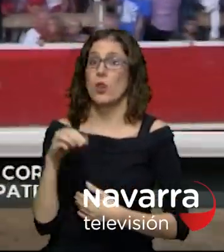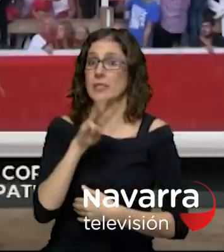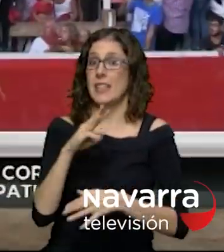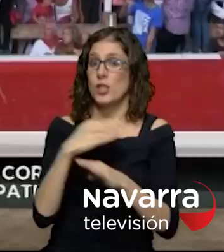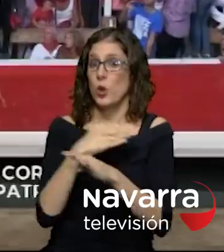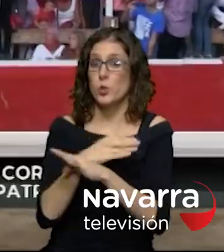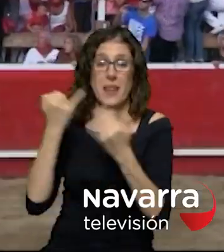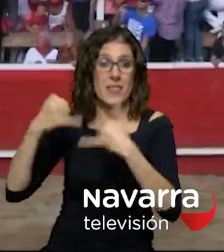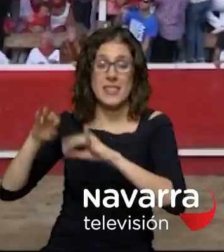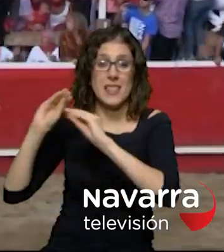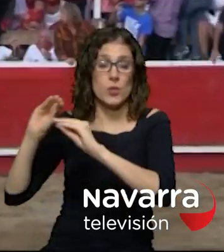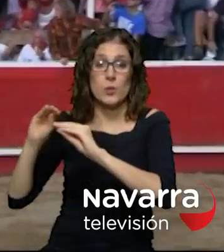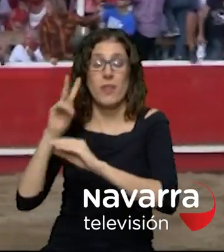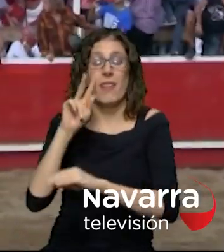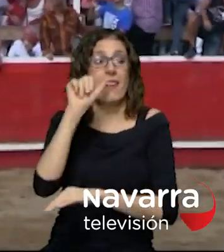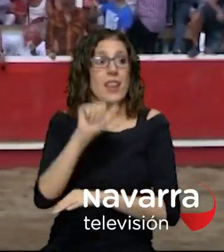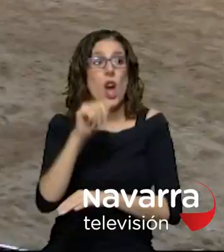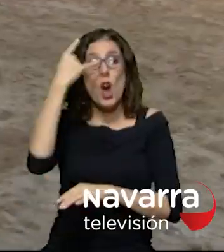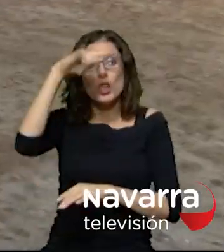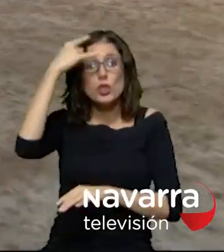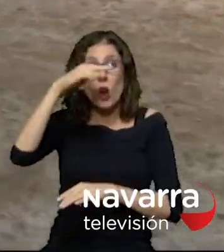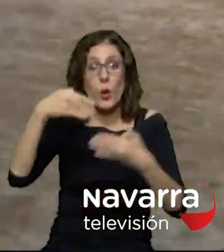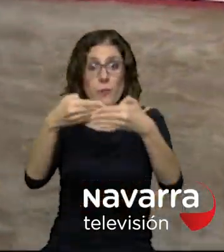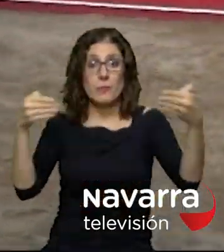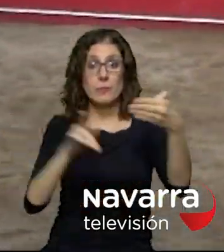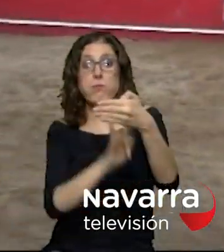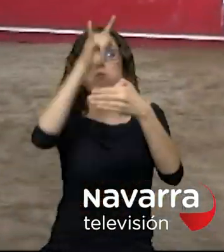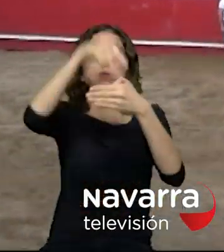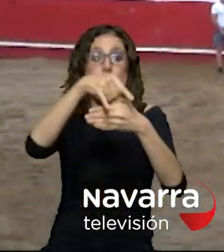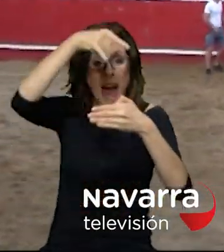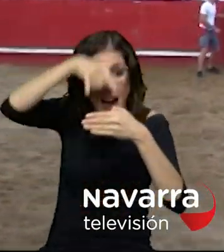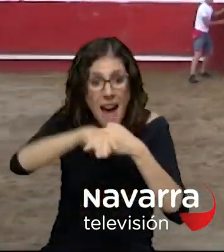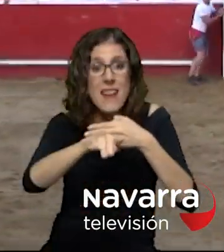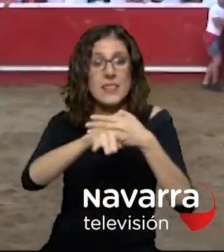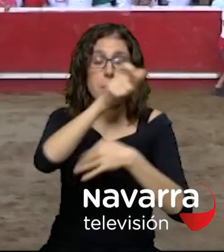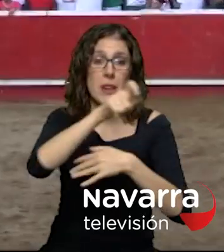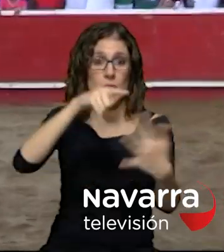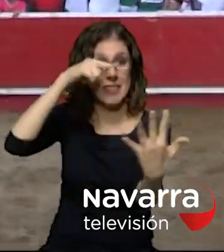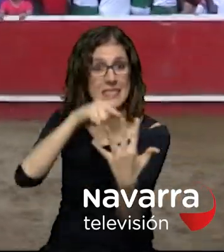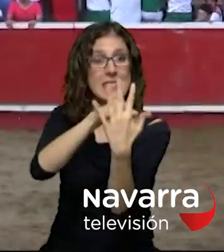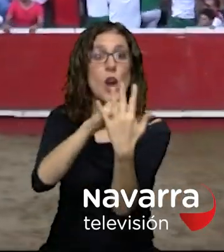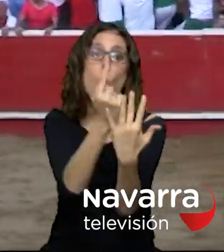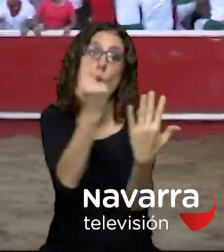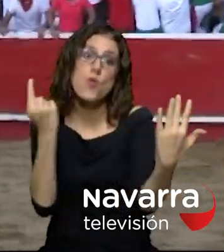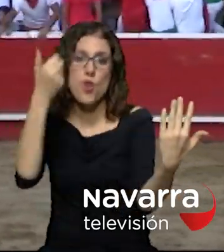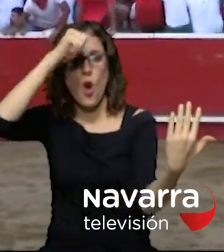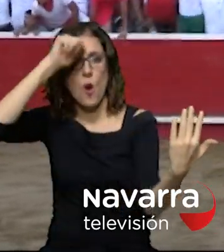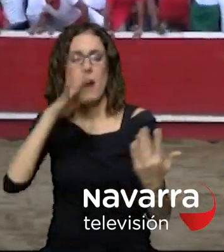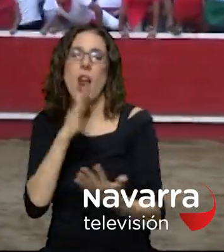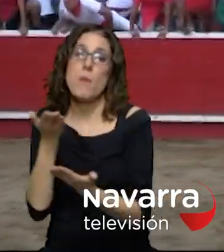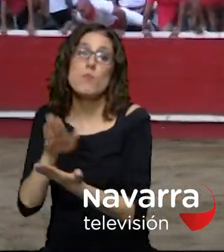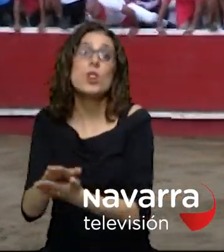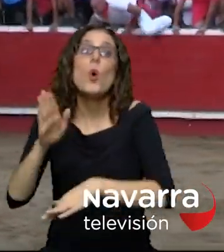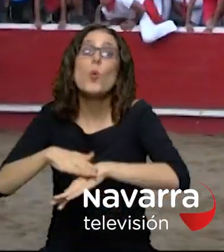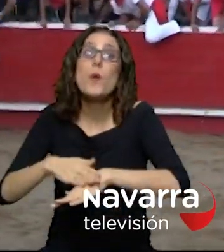un toro saltó la barrera y embistió a un grupo de espectadores entre los que se encontraba la causa del fallecimiento ha sido como consecuencia de las heridas